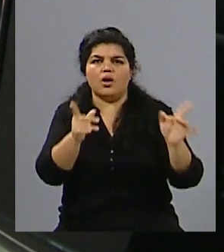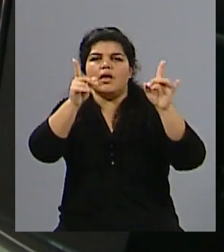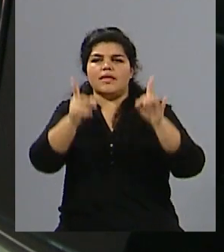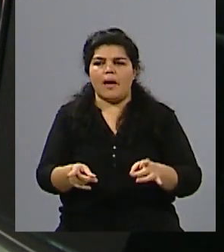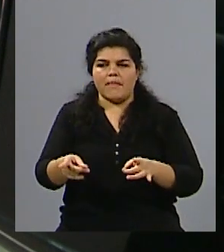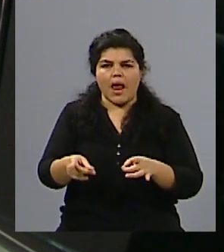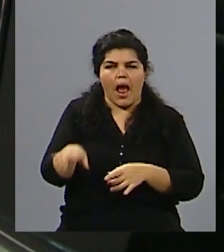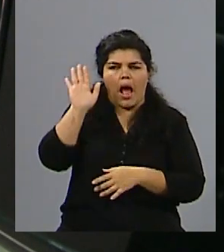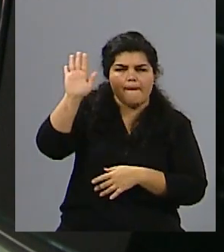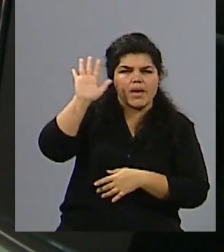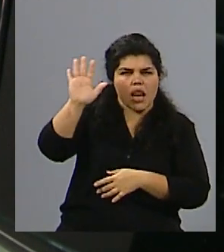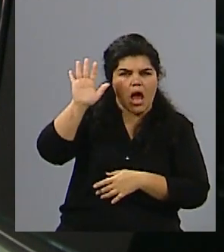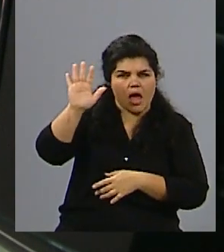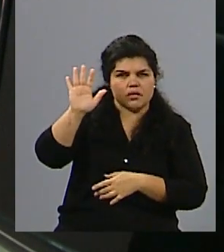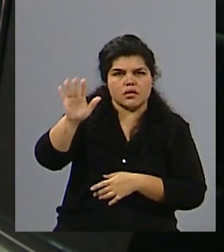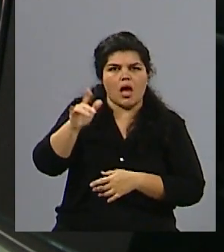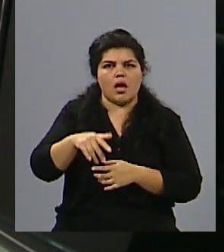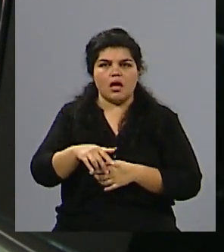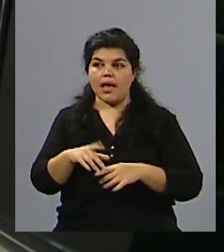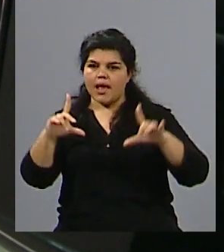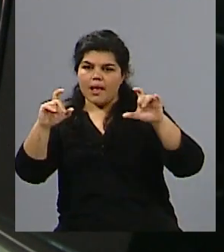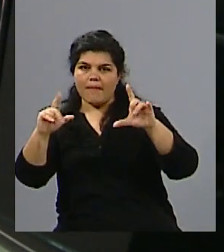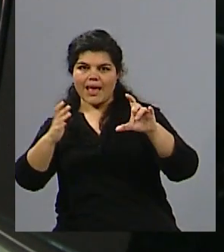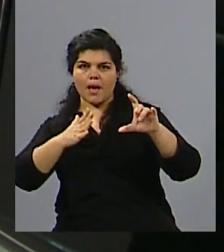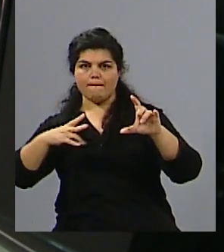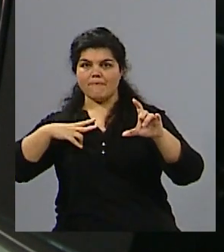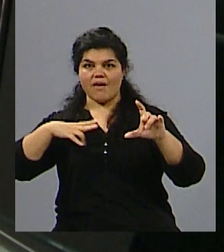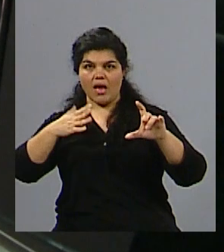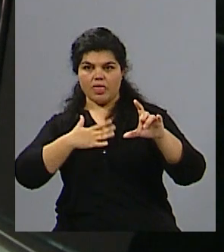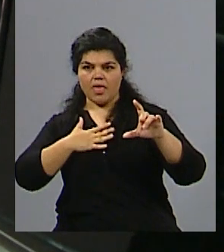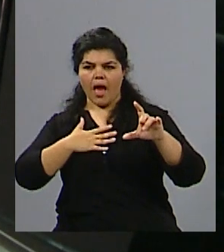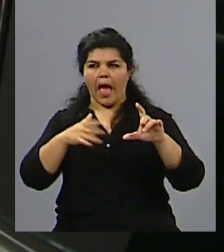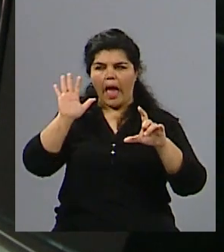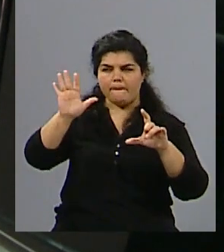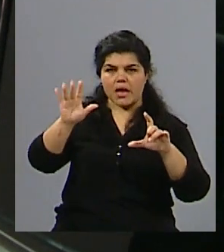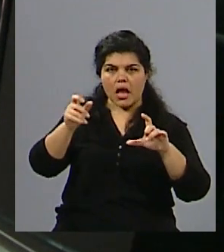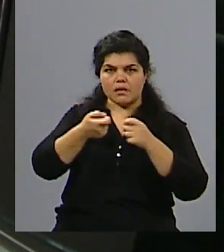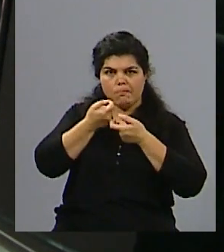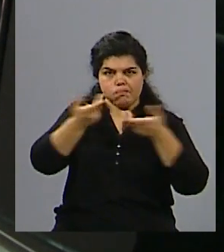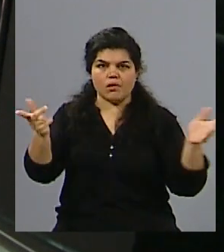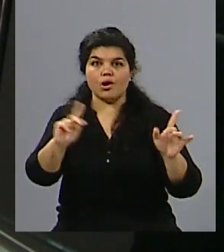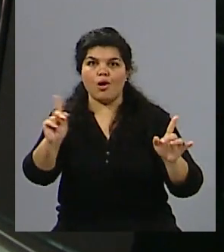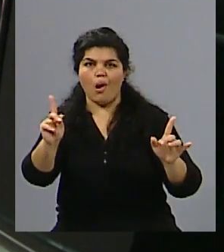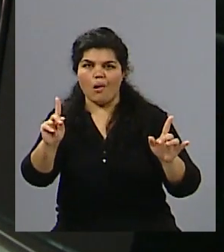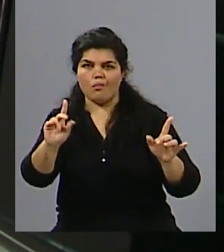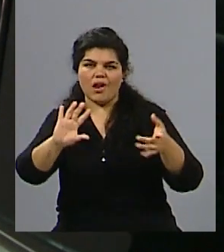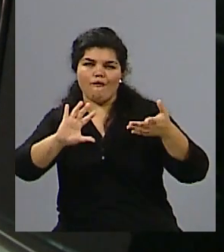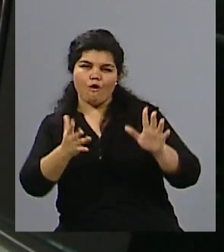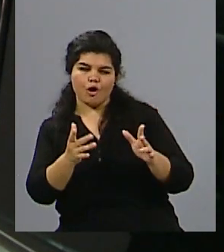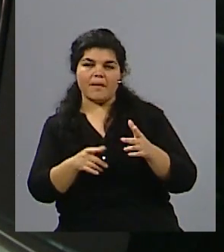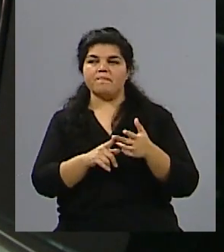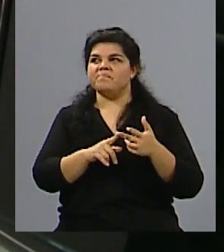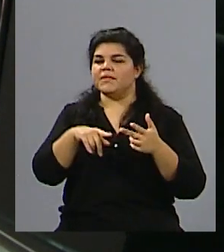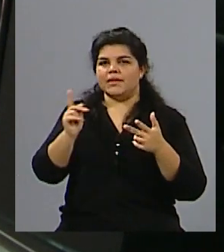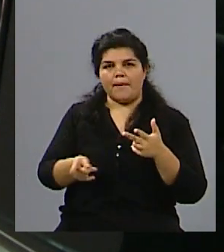es decir, pedir algo a cambio, de no viralizar una imagen que en realidad es íntima. Pienso en las amenazas que puede